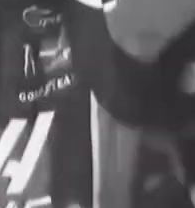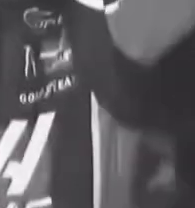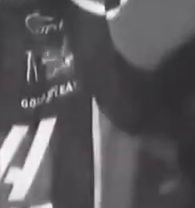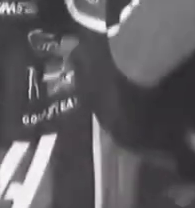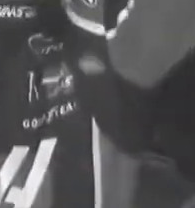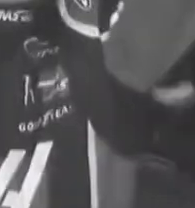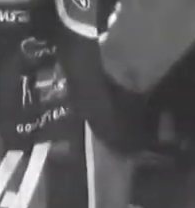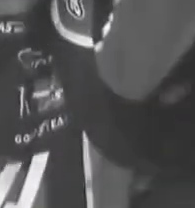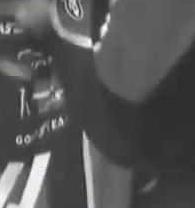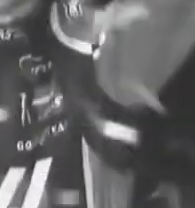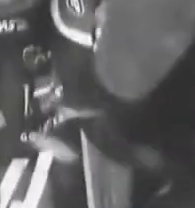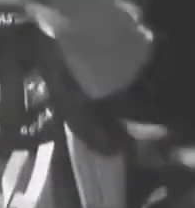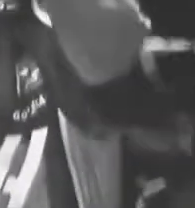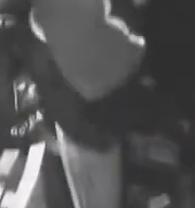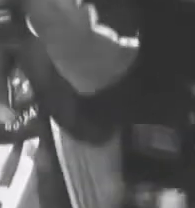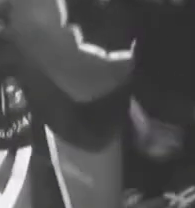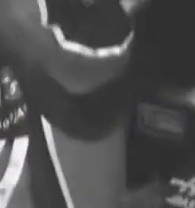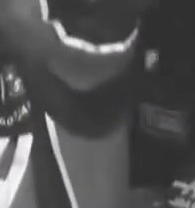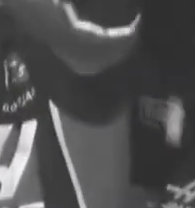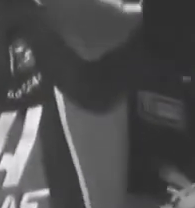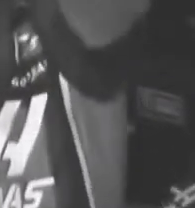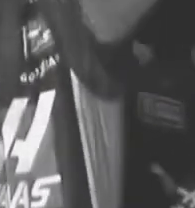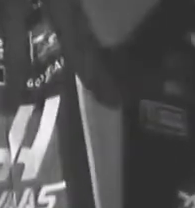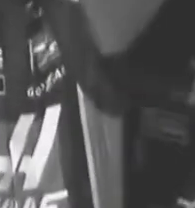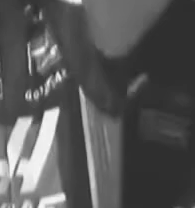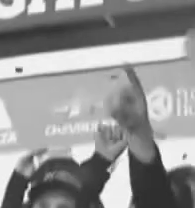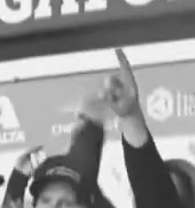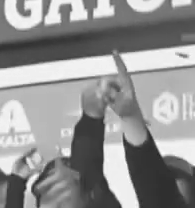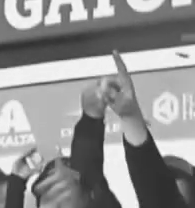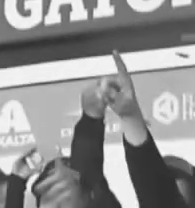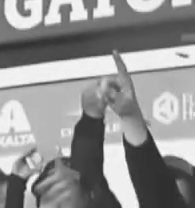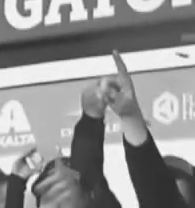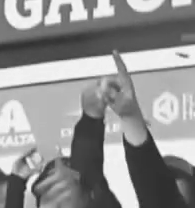Canal 28. La televisión de todos.